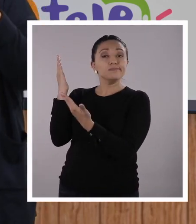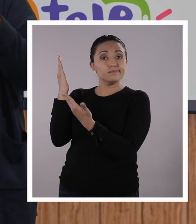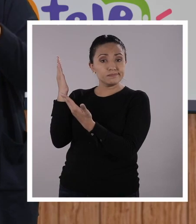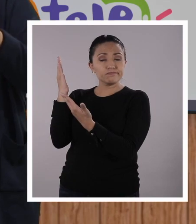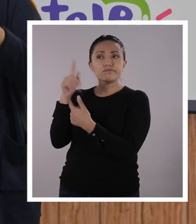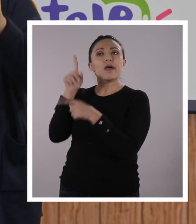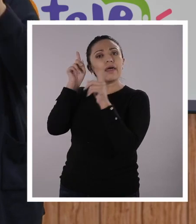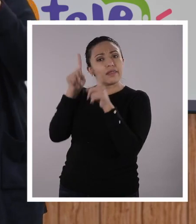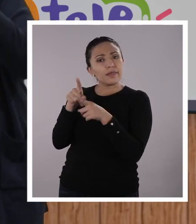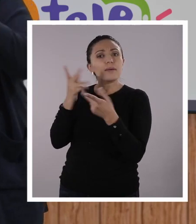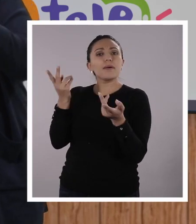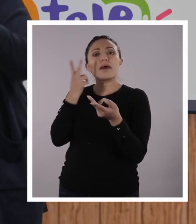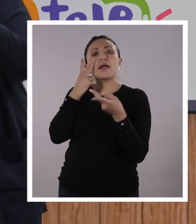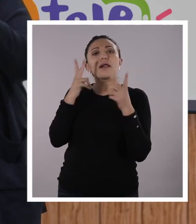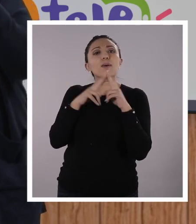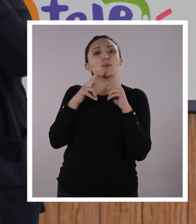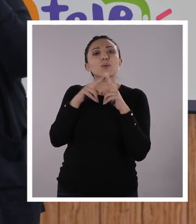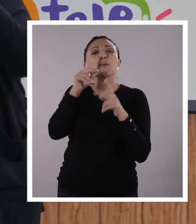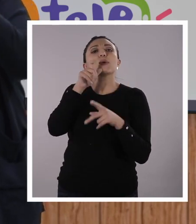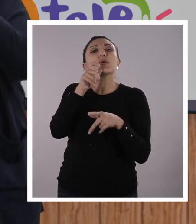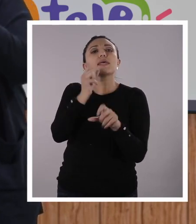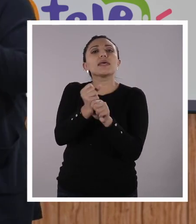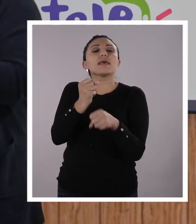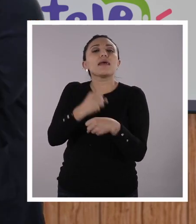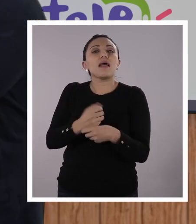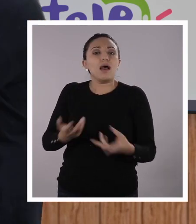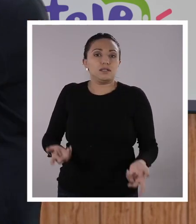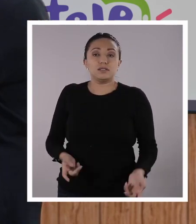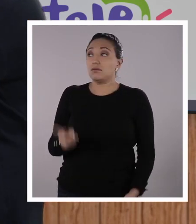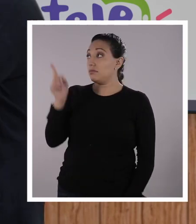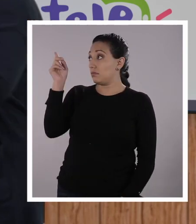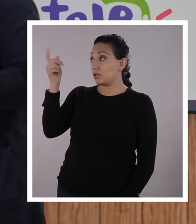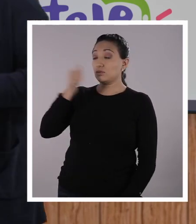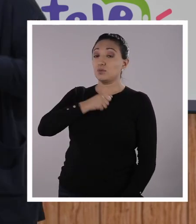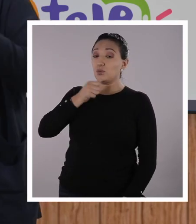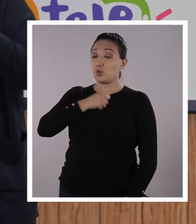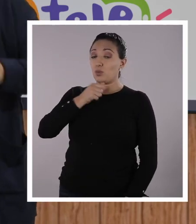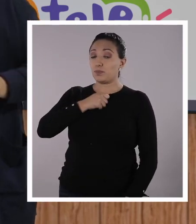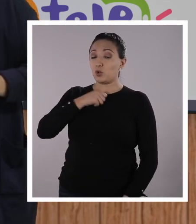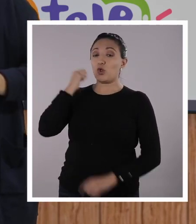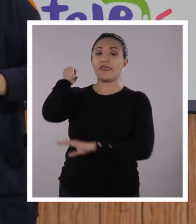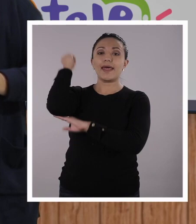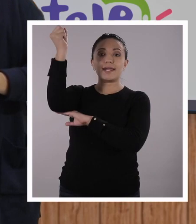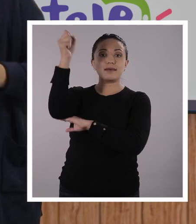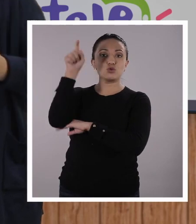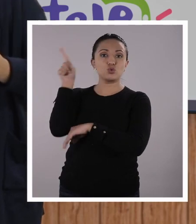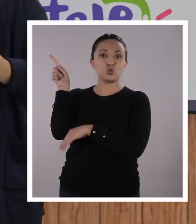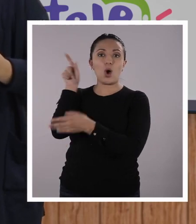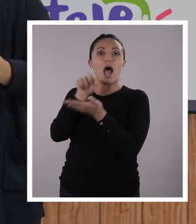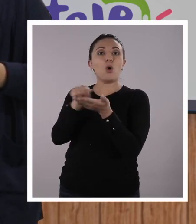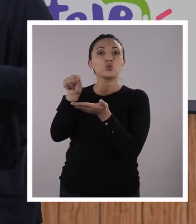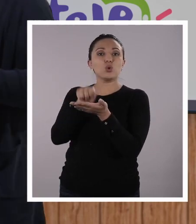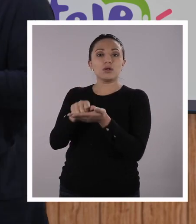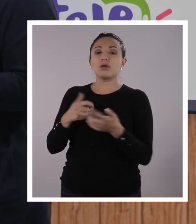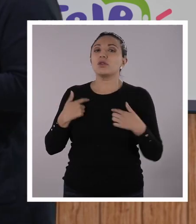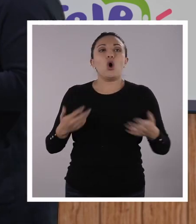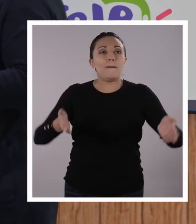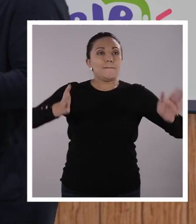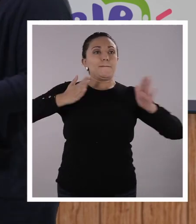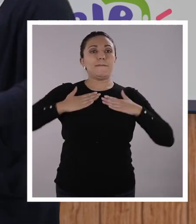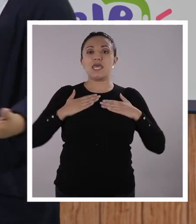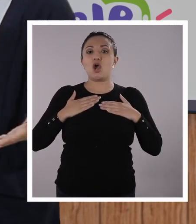tenemos que reconocer cuál es el autor, porque ese autor tiene derechos de propiedad sobre esta obra. No puedo yo decir,